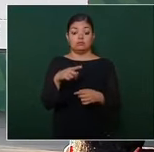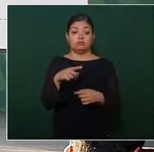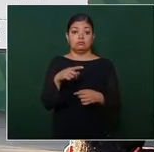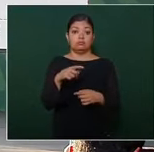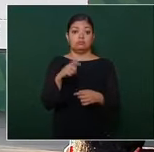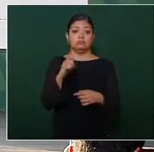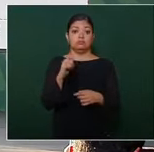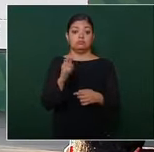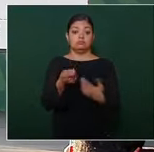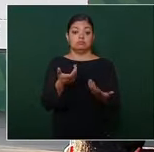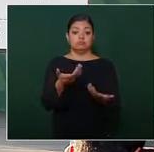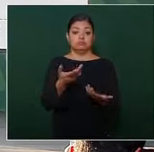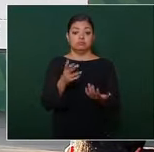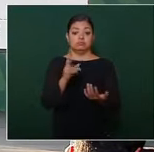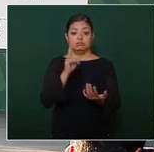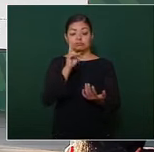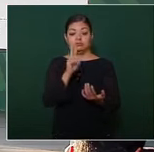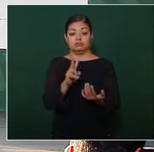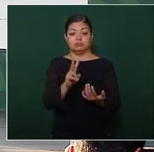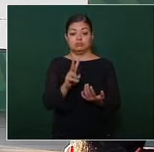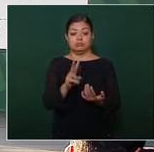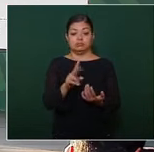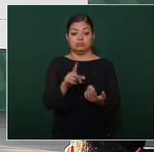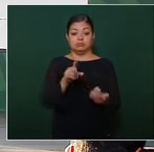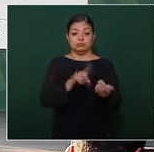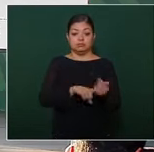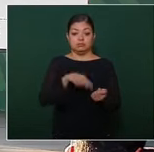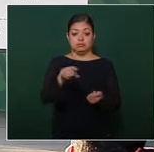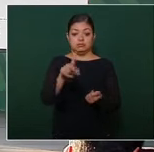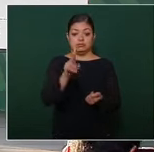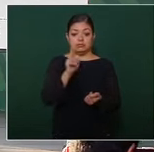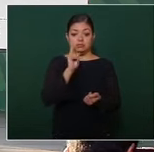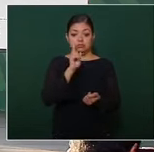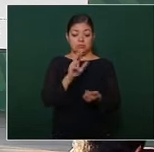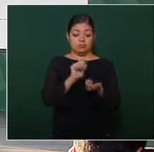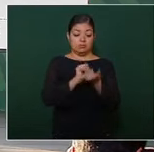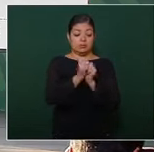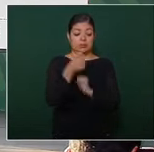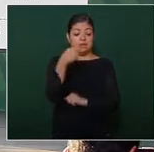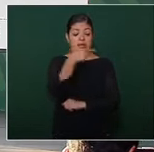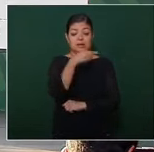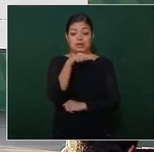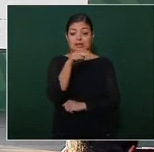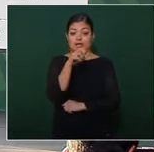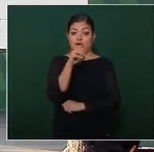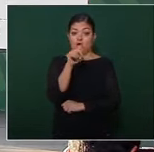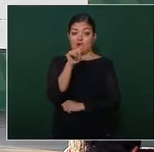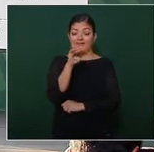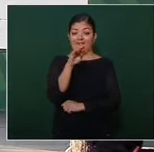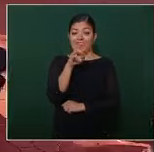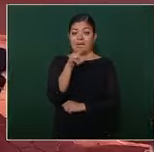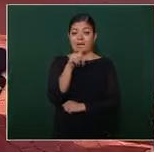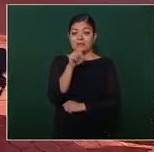los que le queman incienso al neoliberalismo miren